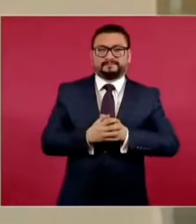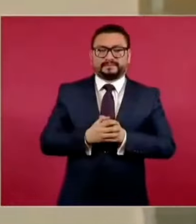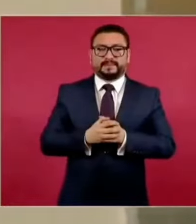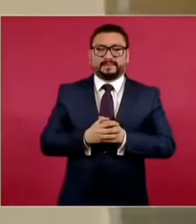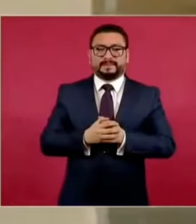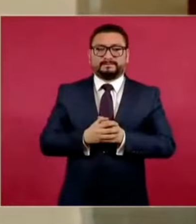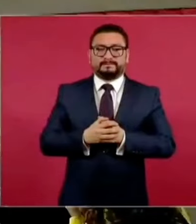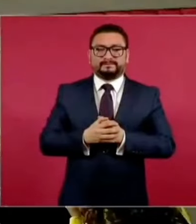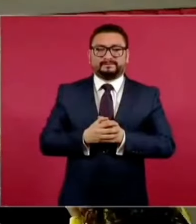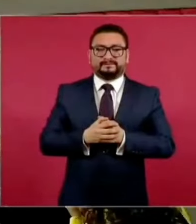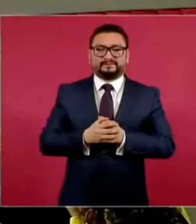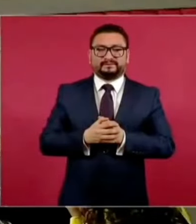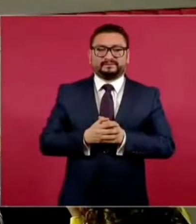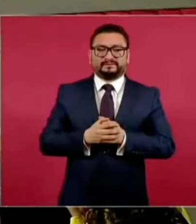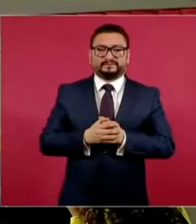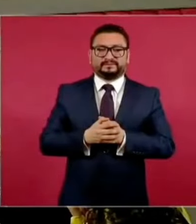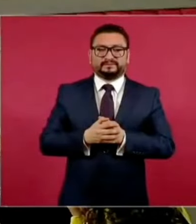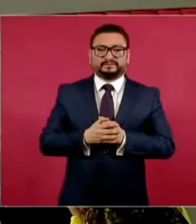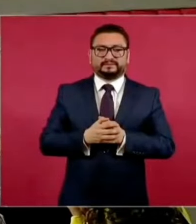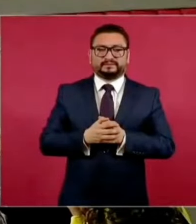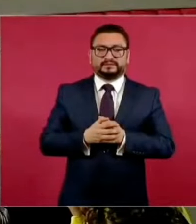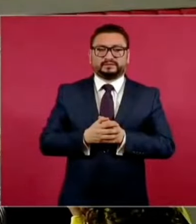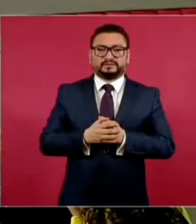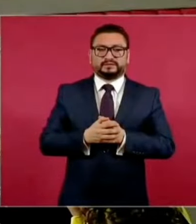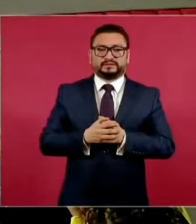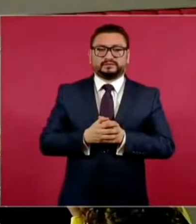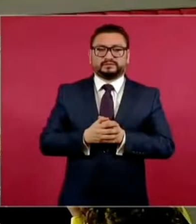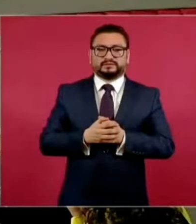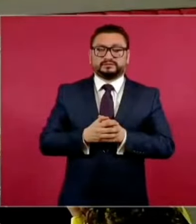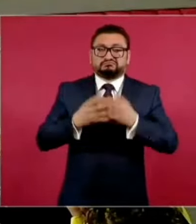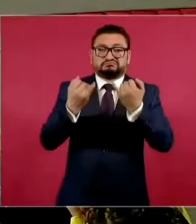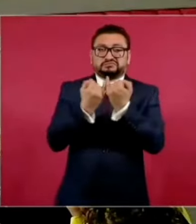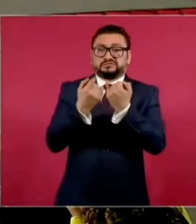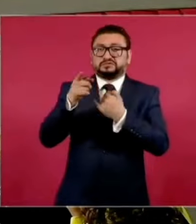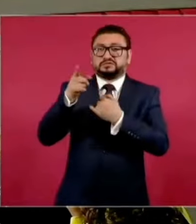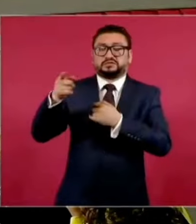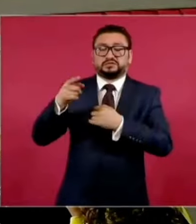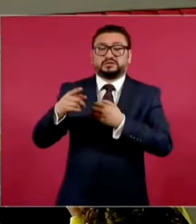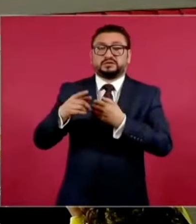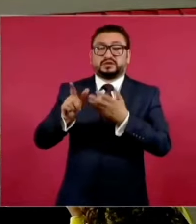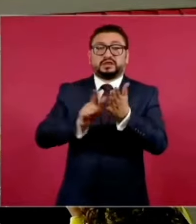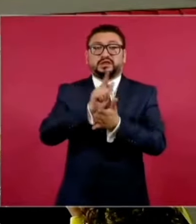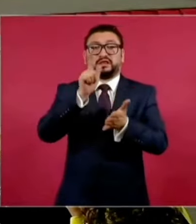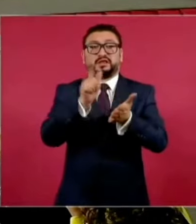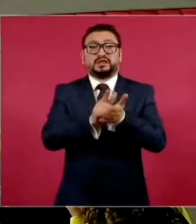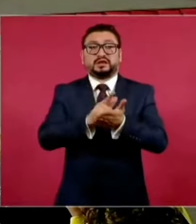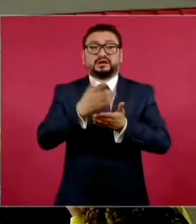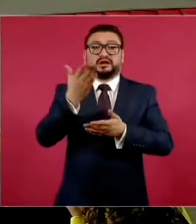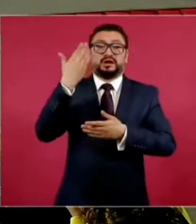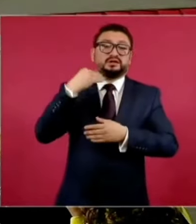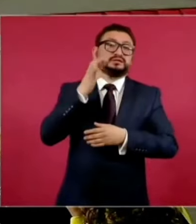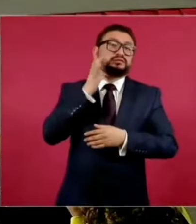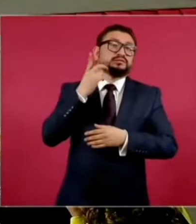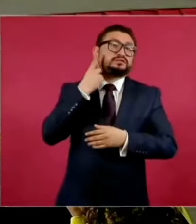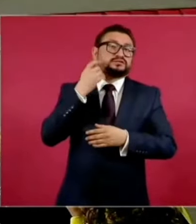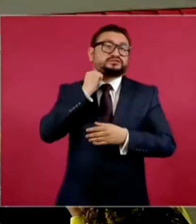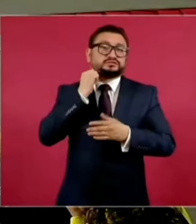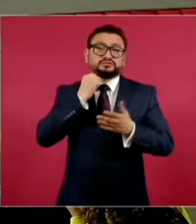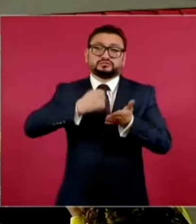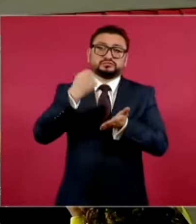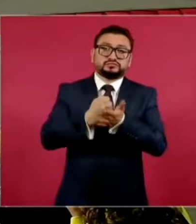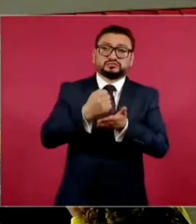a desaparecer leyes aprobadas por el Congreso. Adelante.